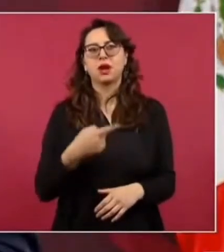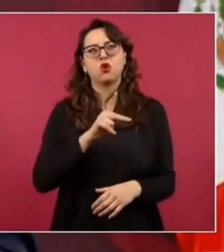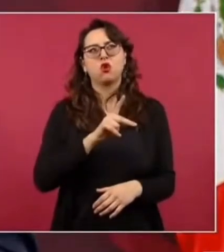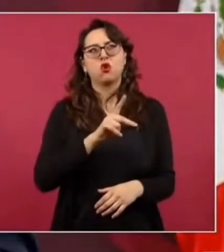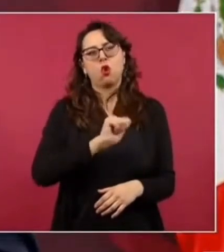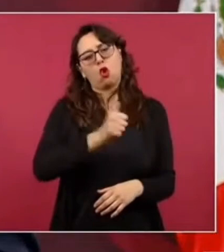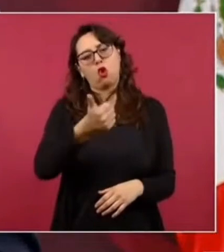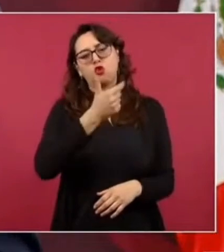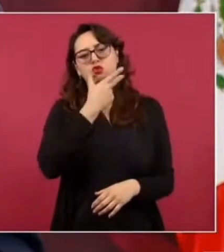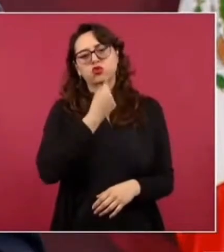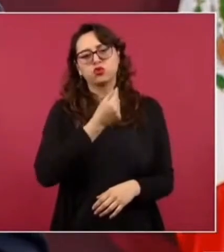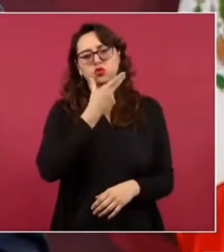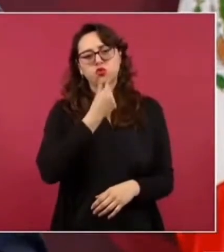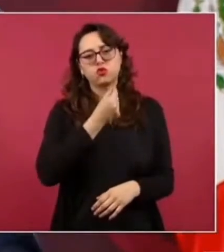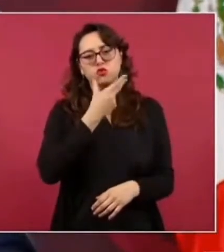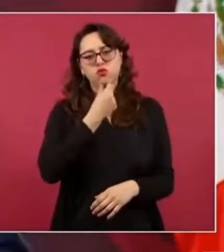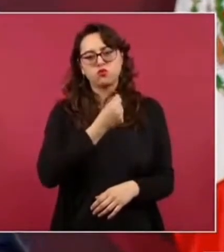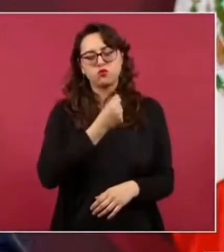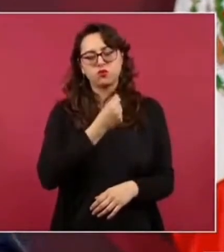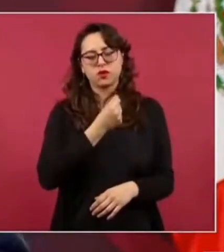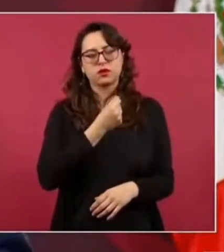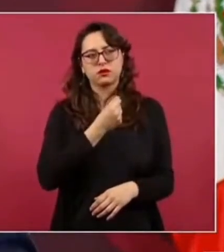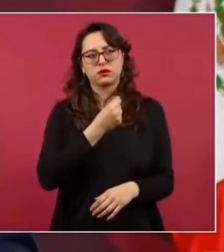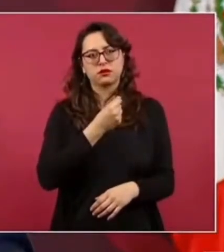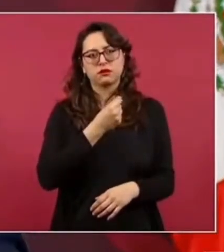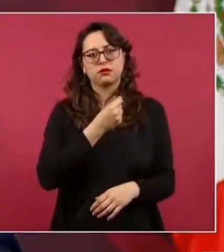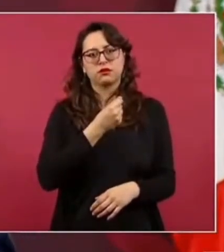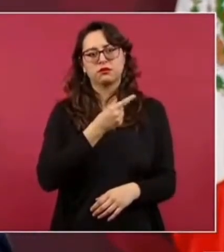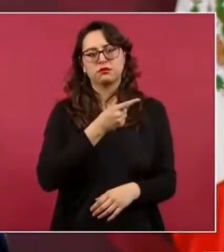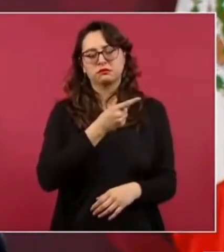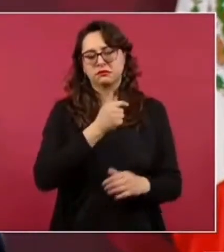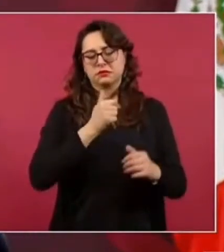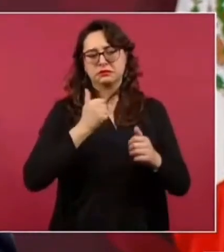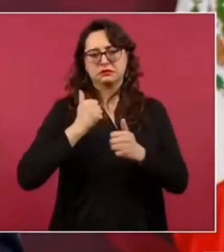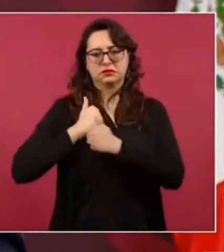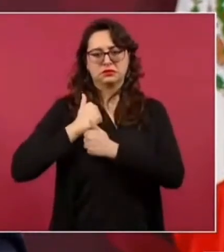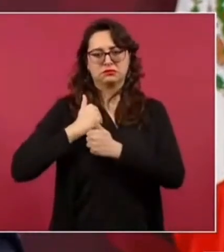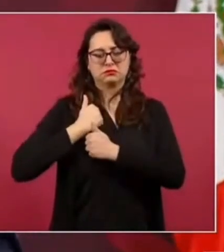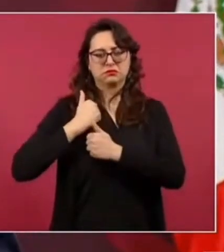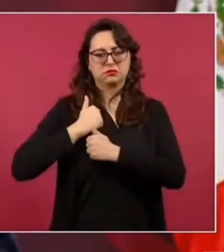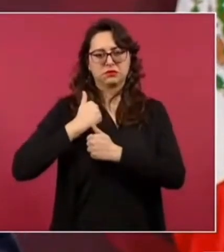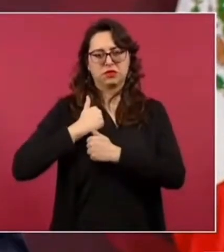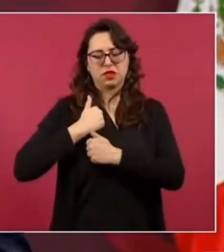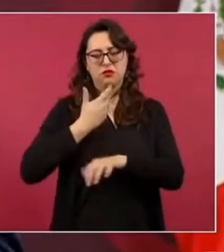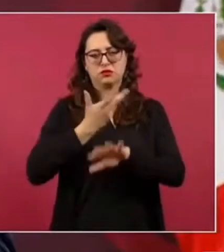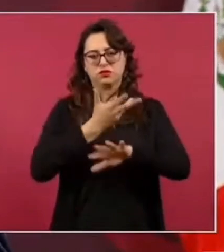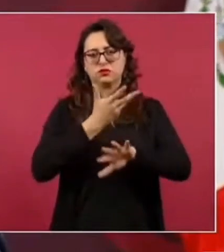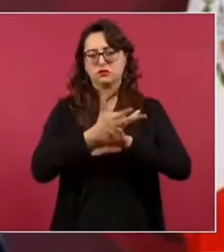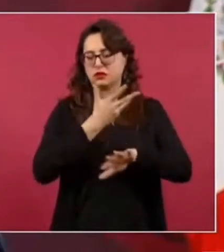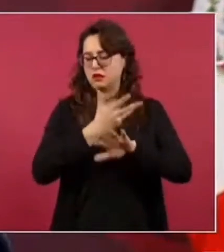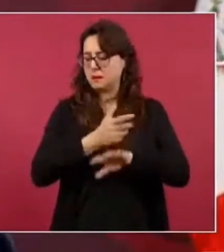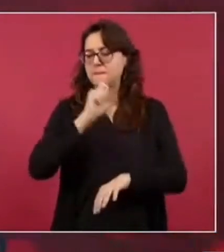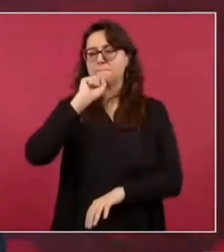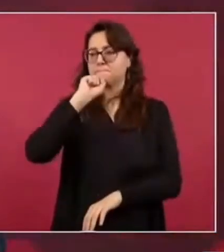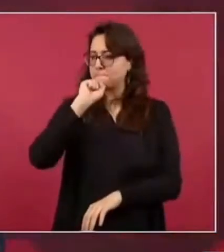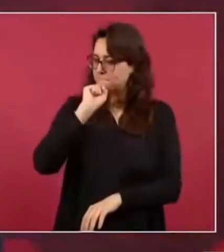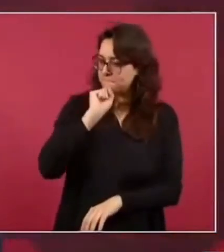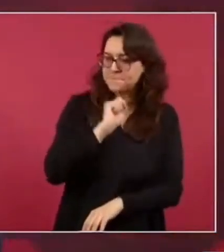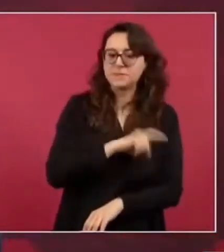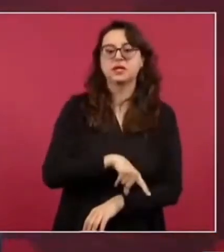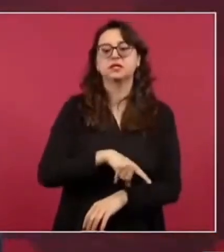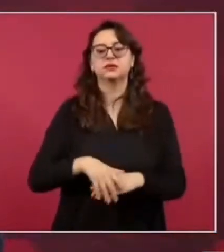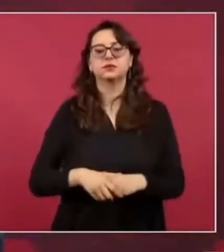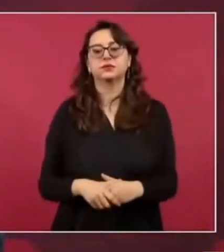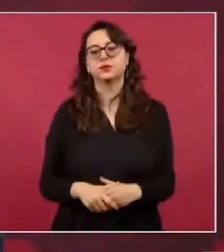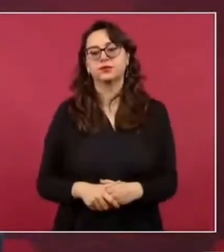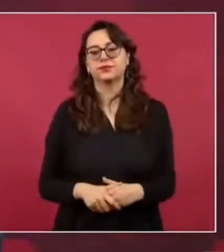de las Fuerzas Armadas de Estados Unidos y